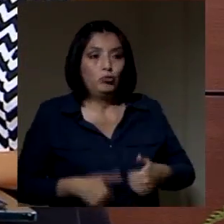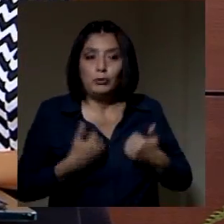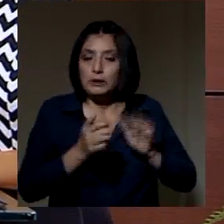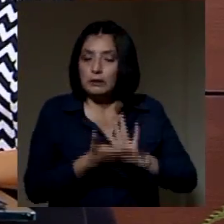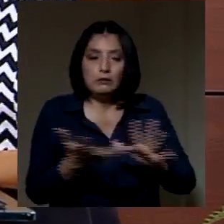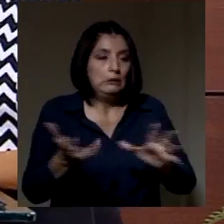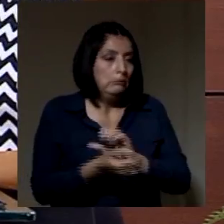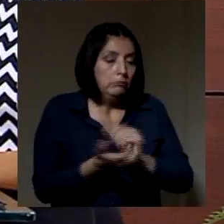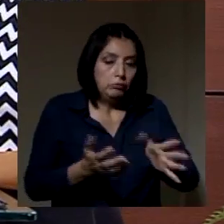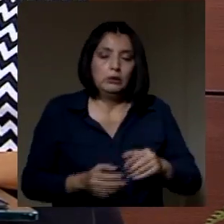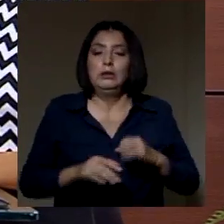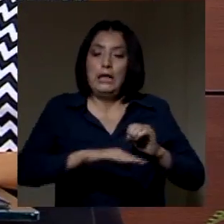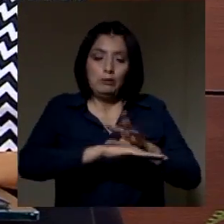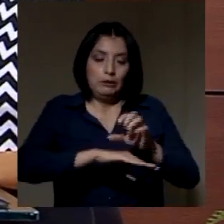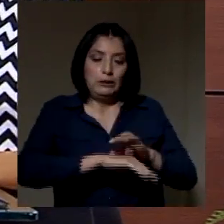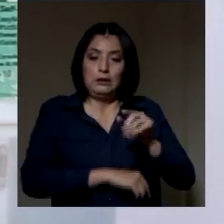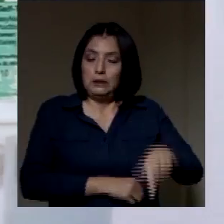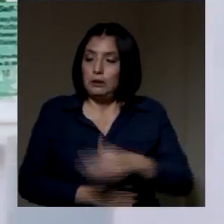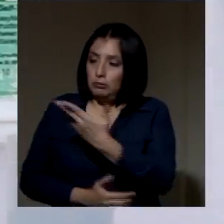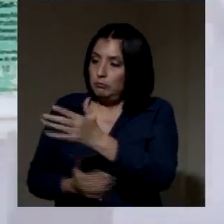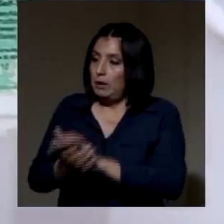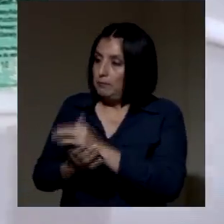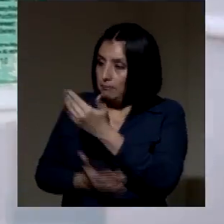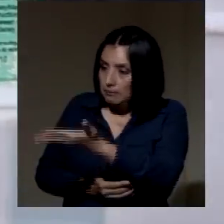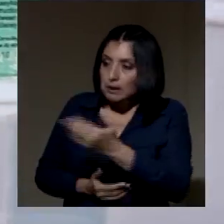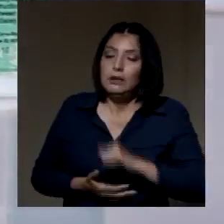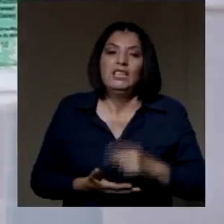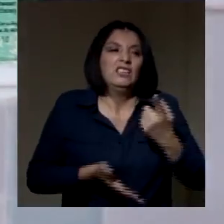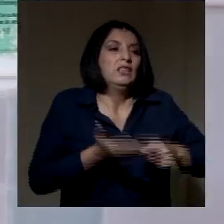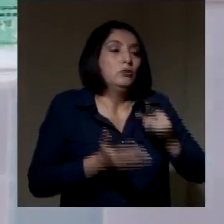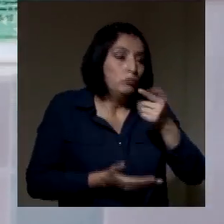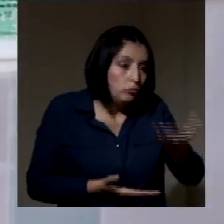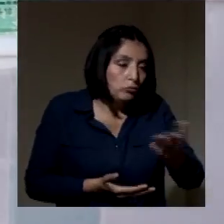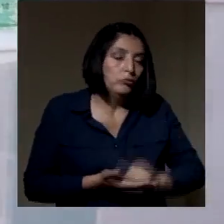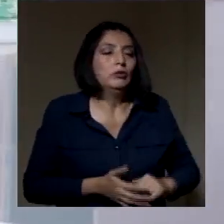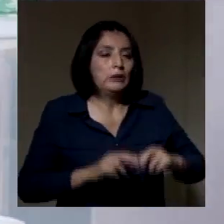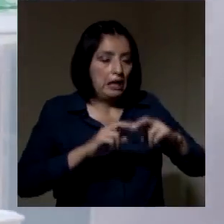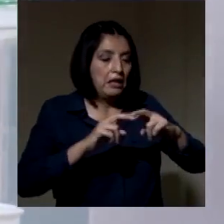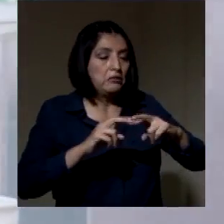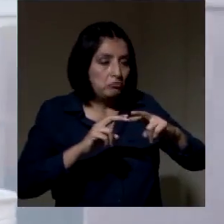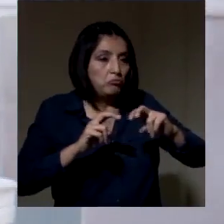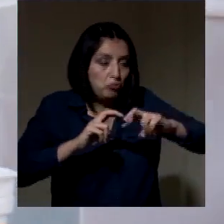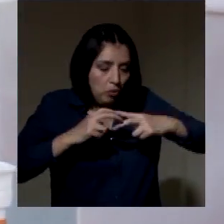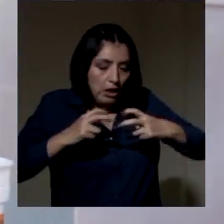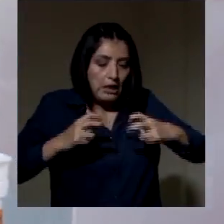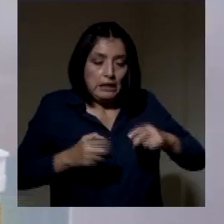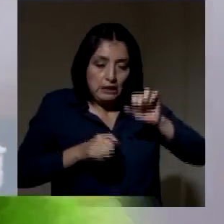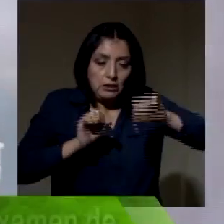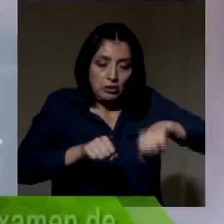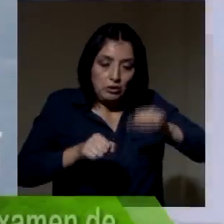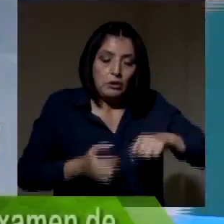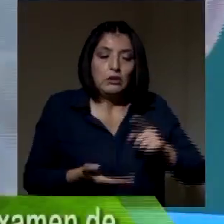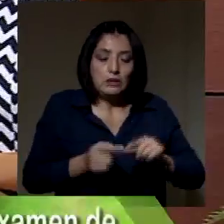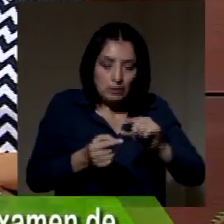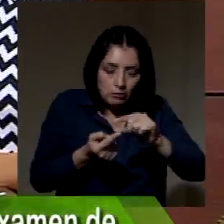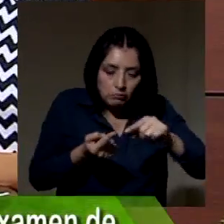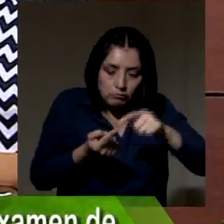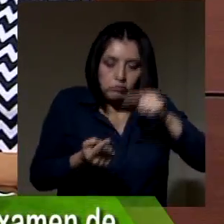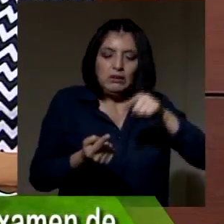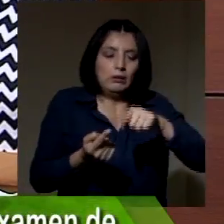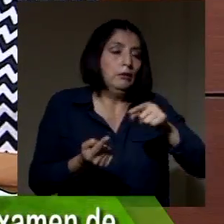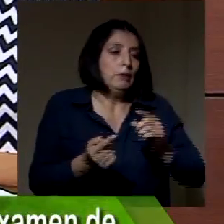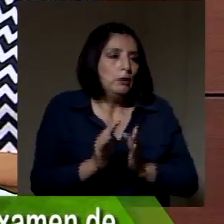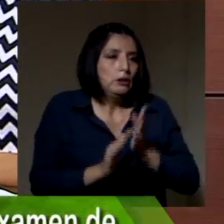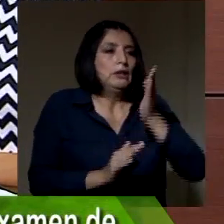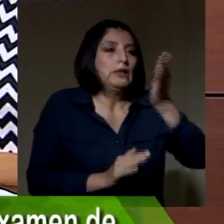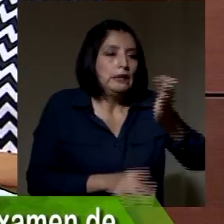lo que tenemos que recomendarle con mi amiga Milen es que haga su examen en la casa como referencia, pero usted tiene que ir al